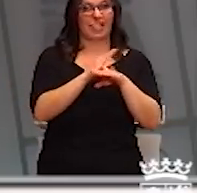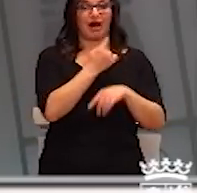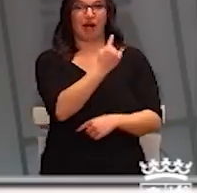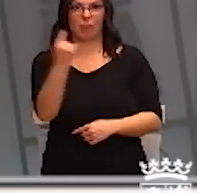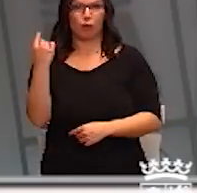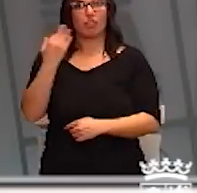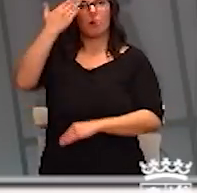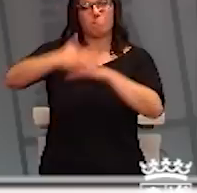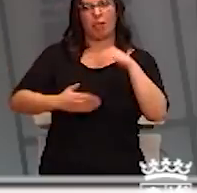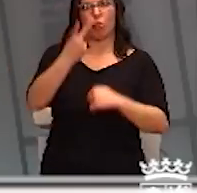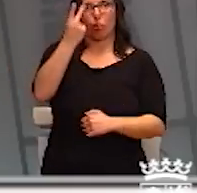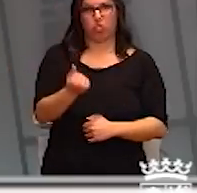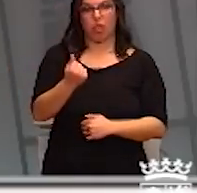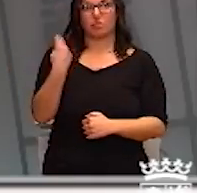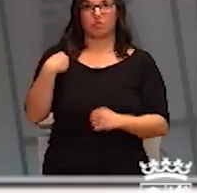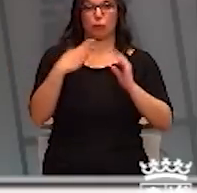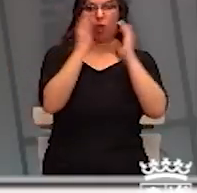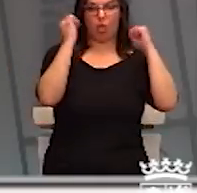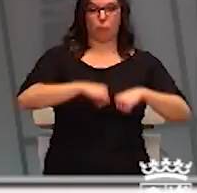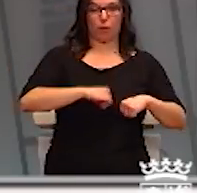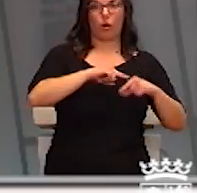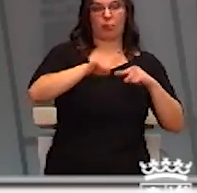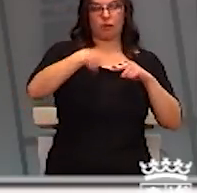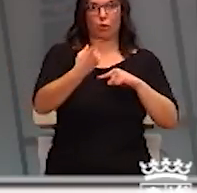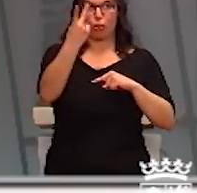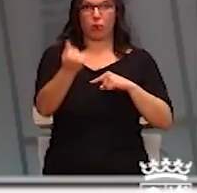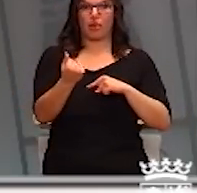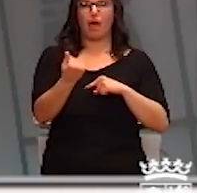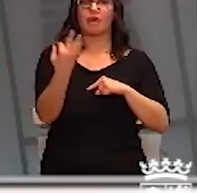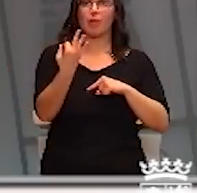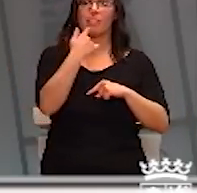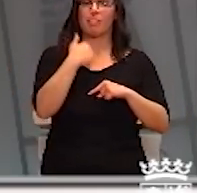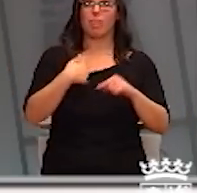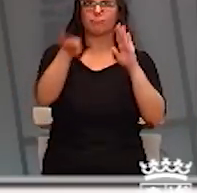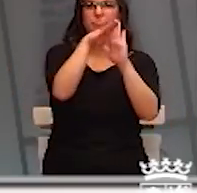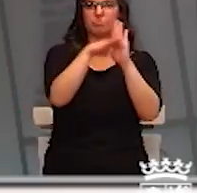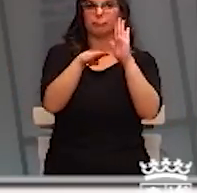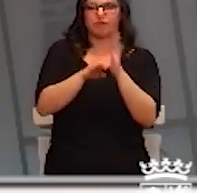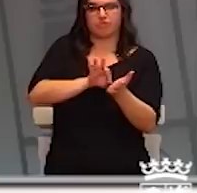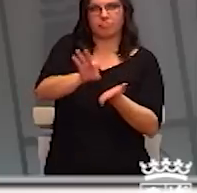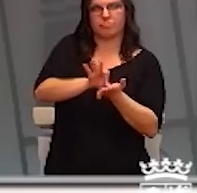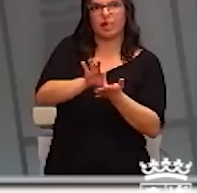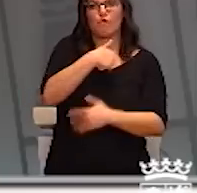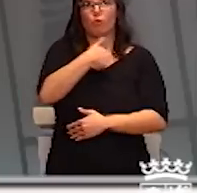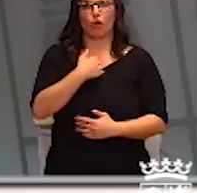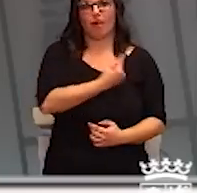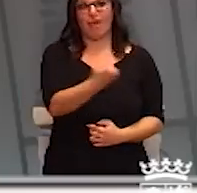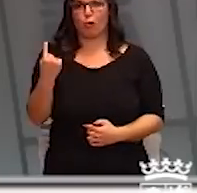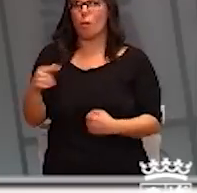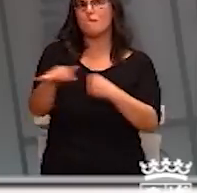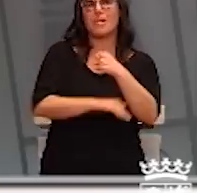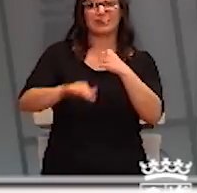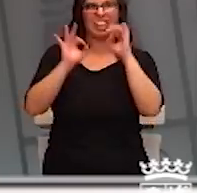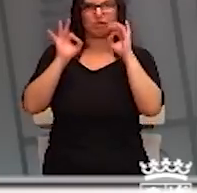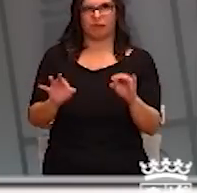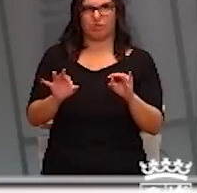de 48 horas desde la aprobación del presente acuerdo aquellos servicios que presta y funciones correlativas que se consideren esenciales. Es decir,